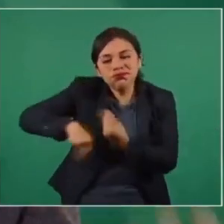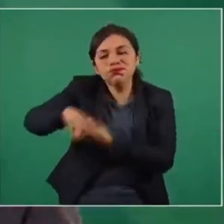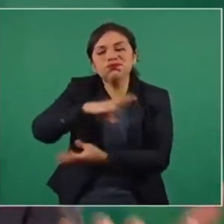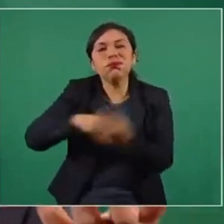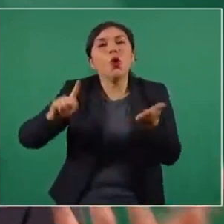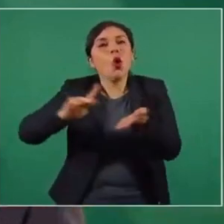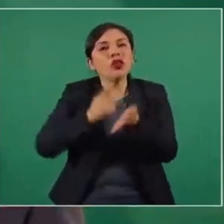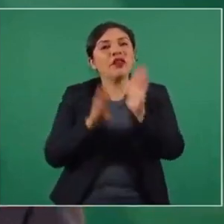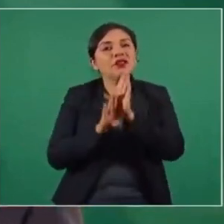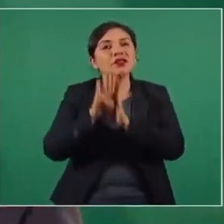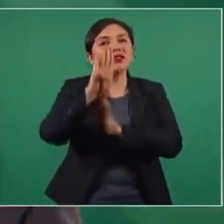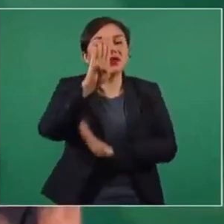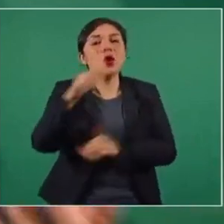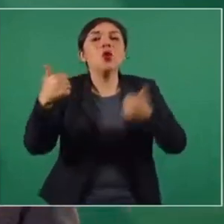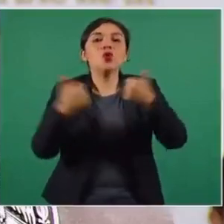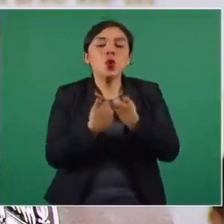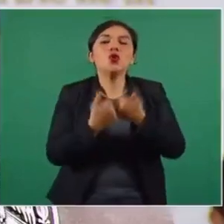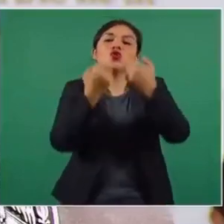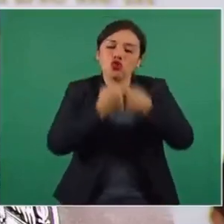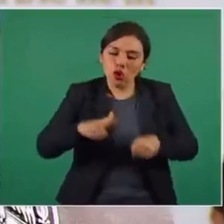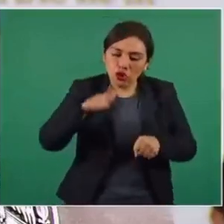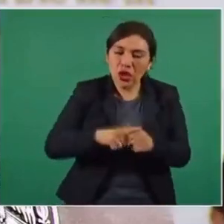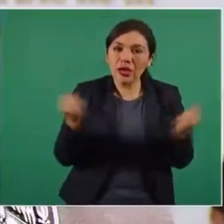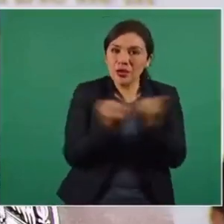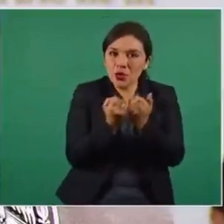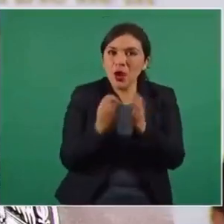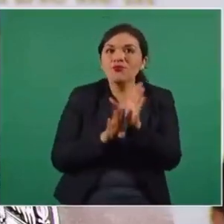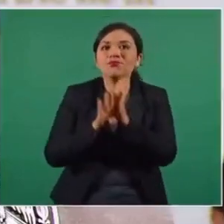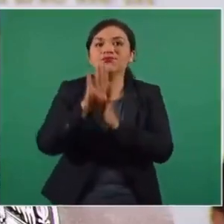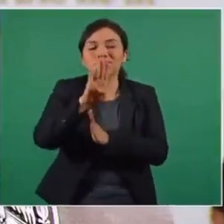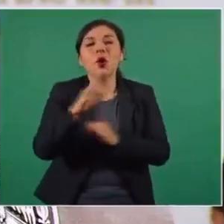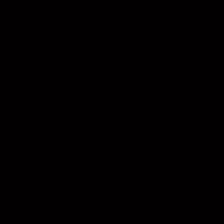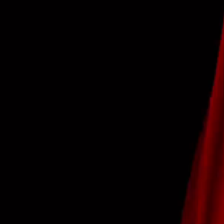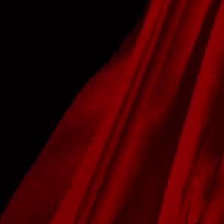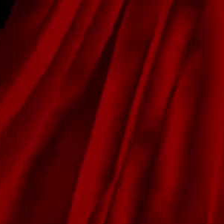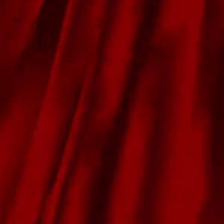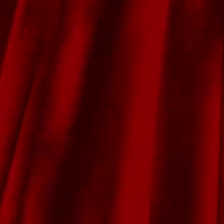con el cuidado de la salud que seguirá siendo la prioridad.